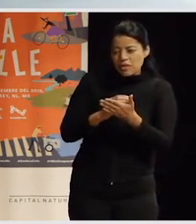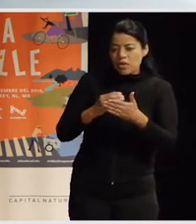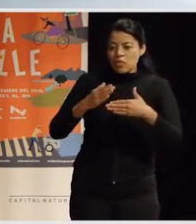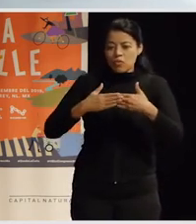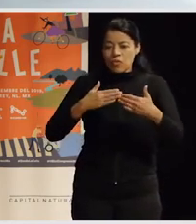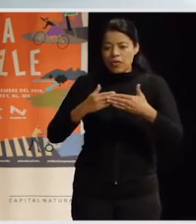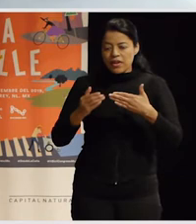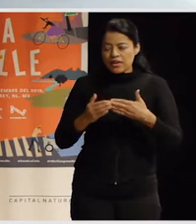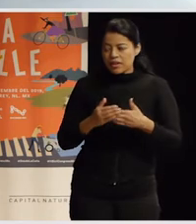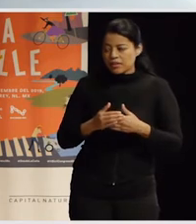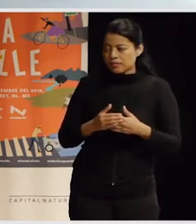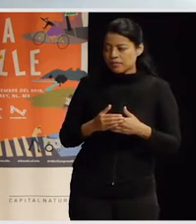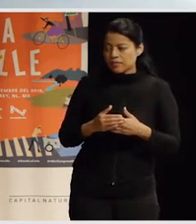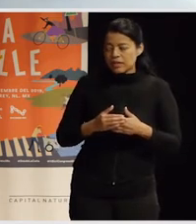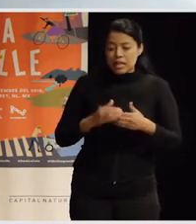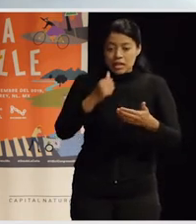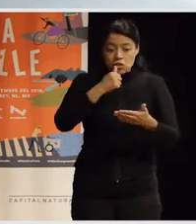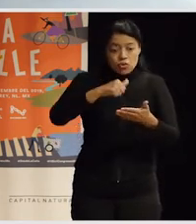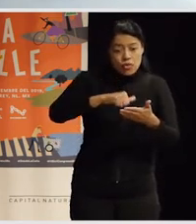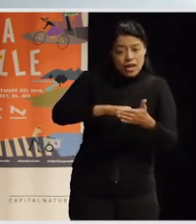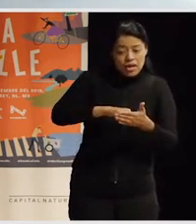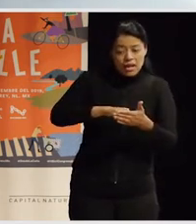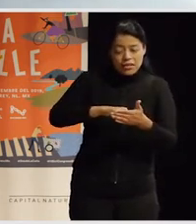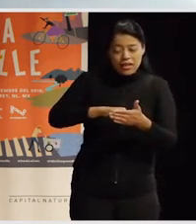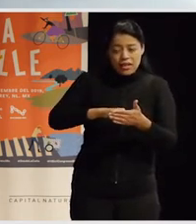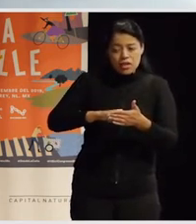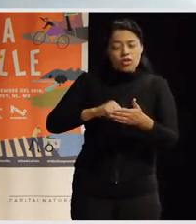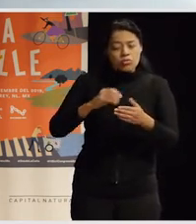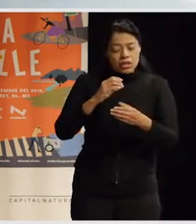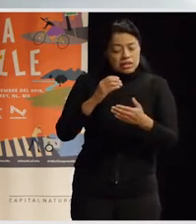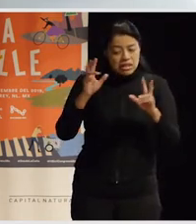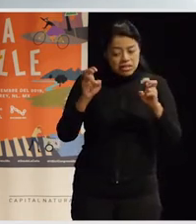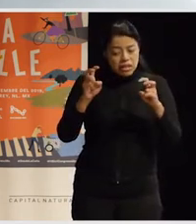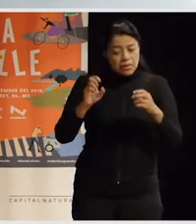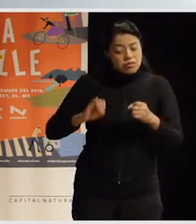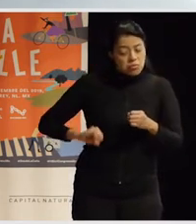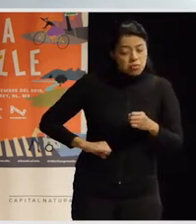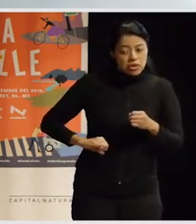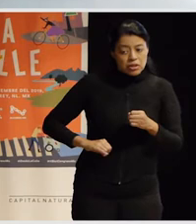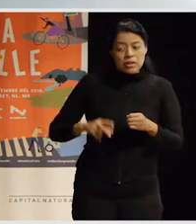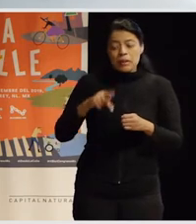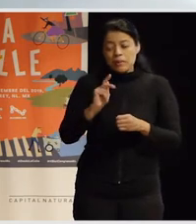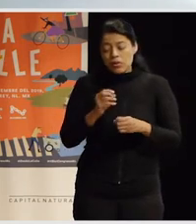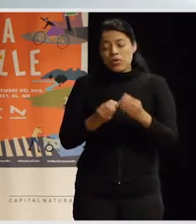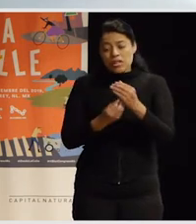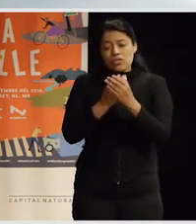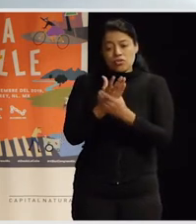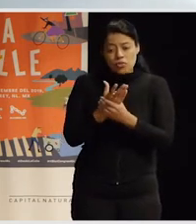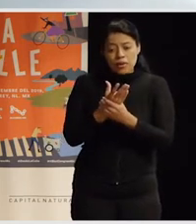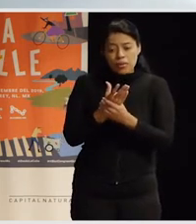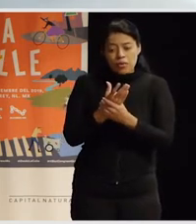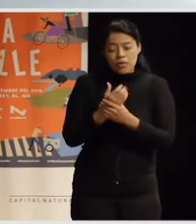Digamos que esto es un documento que tiene muchísimas cosas muy interesantes, pero lo que se ha desarrollado luego, lo que luego realmente se ha tomado como